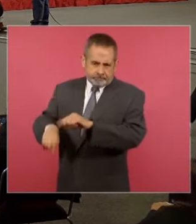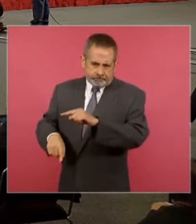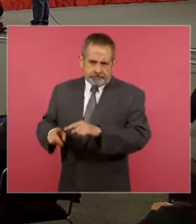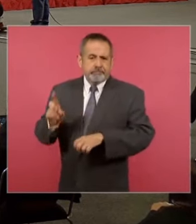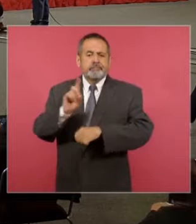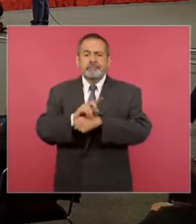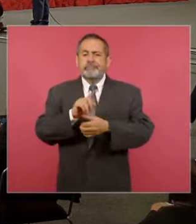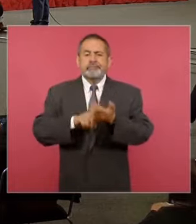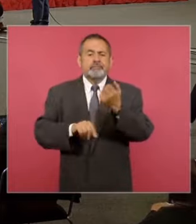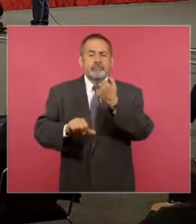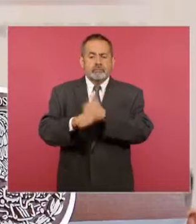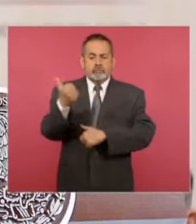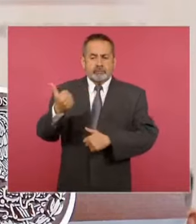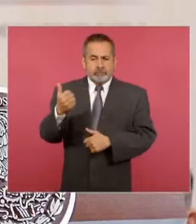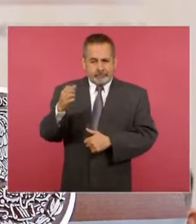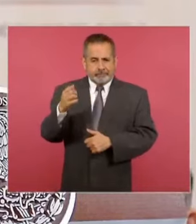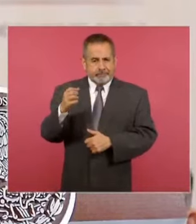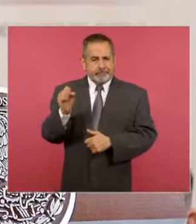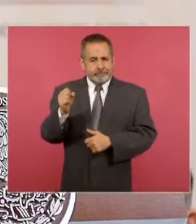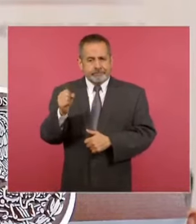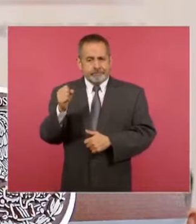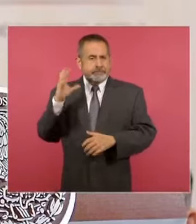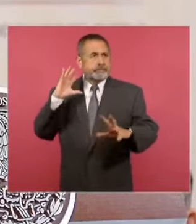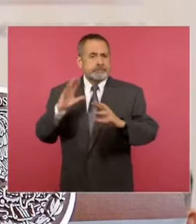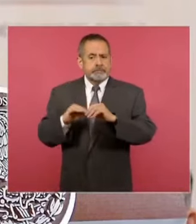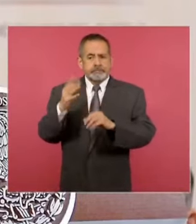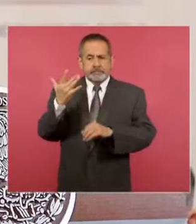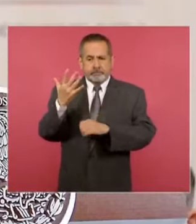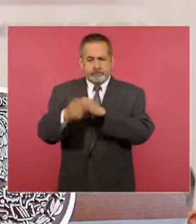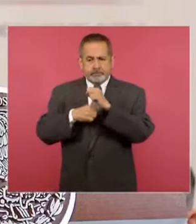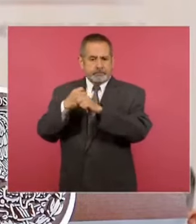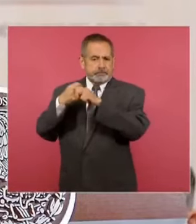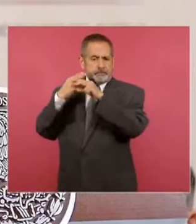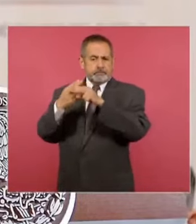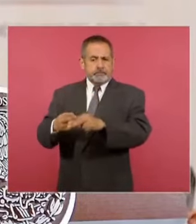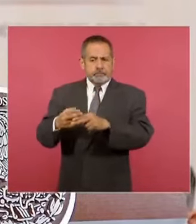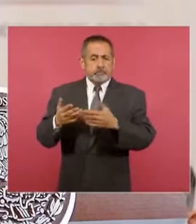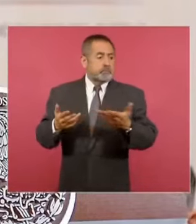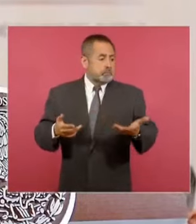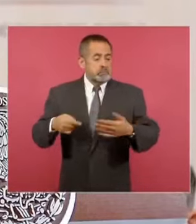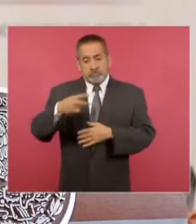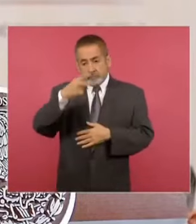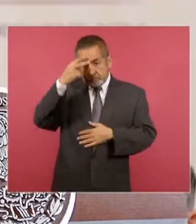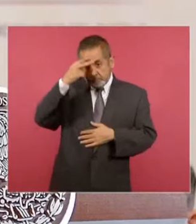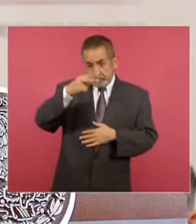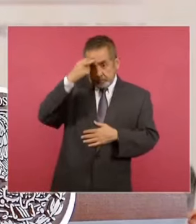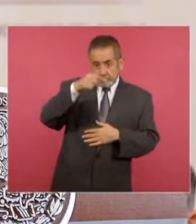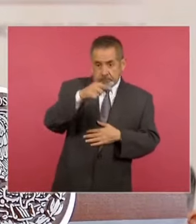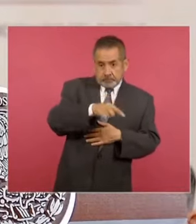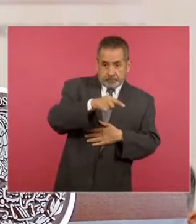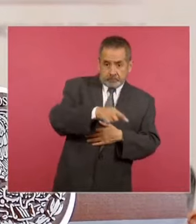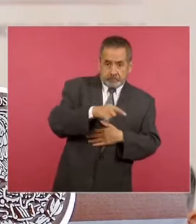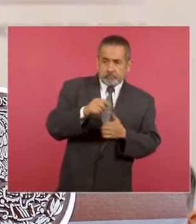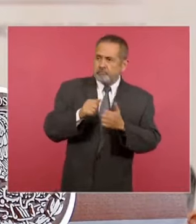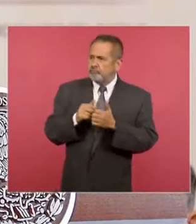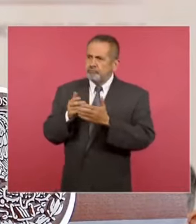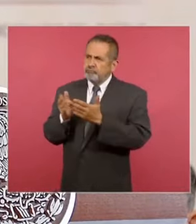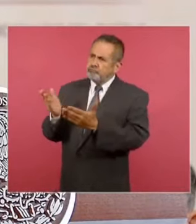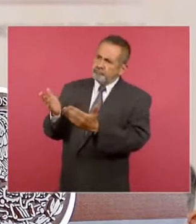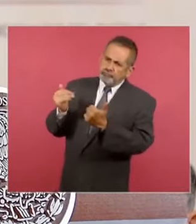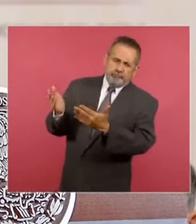septiembre, se cumplen 50 años. Y la relación que México tuvo, sobre todo de puertas